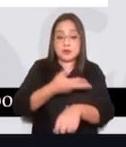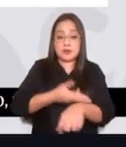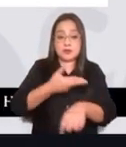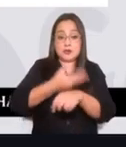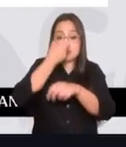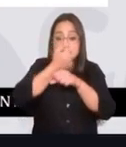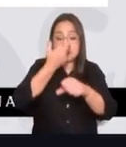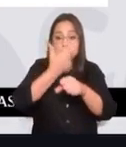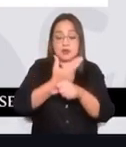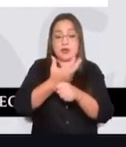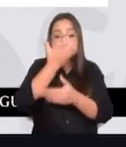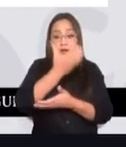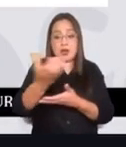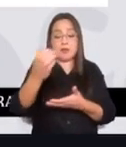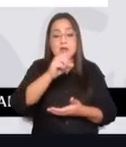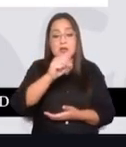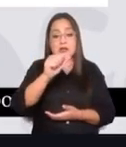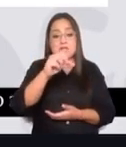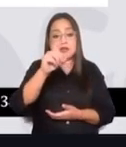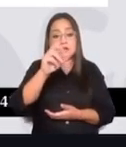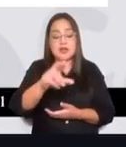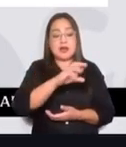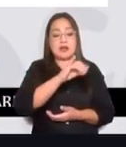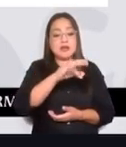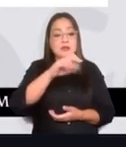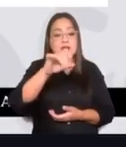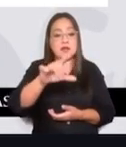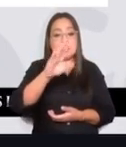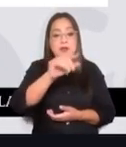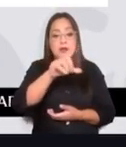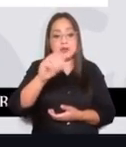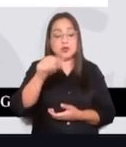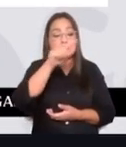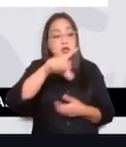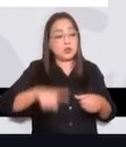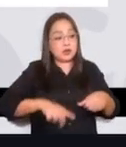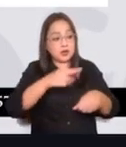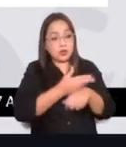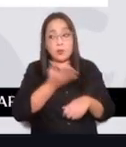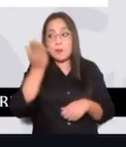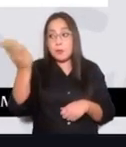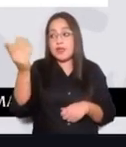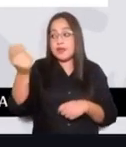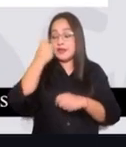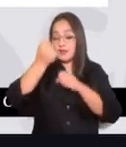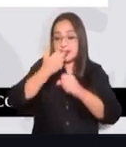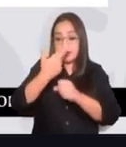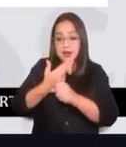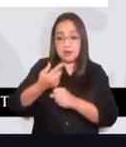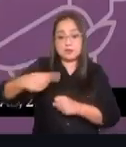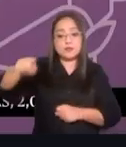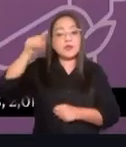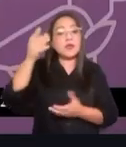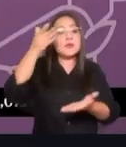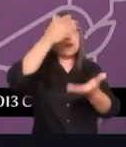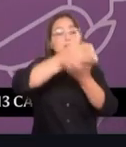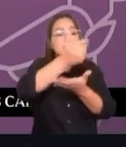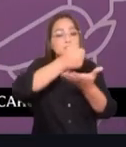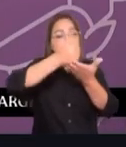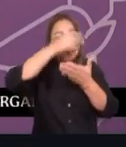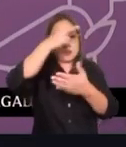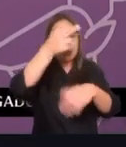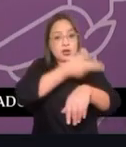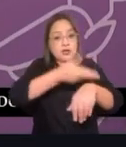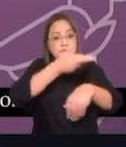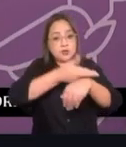de Agricultura y Ganadería, Ismael Bello, por instrucciones de usted, gobernador. Están en la Ciudad de México gestionando también para